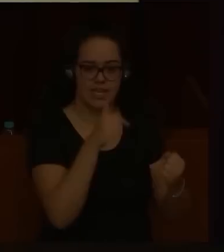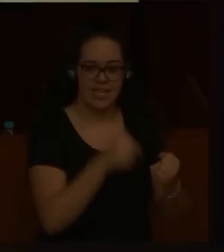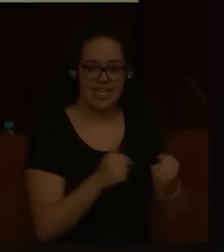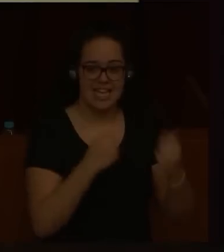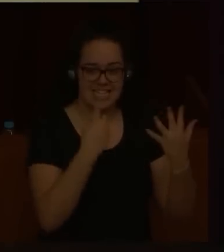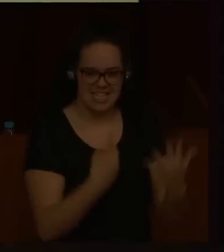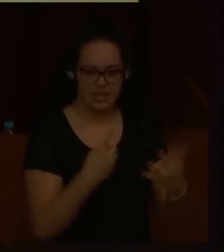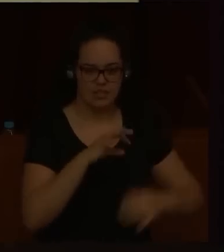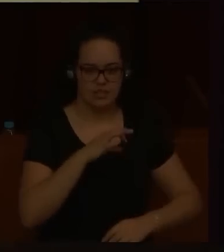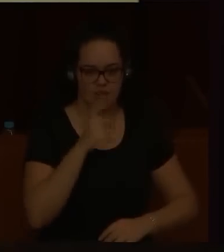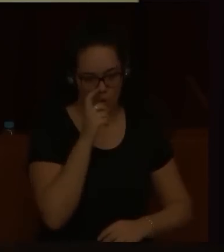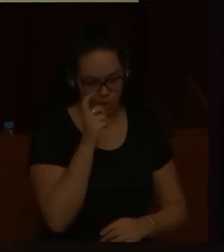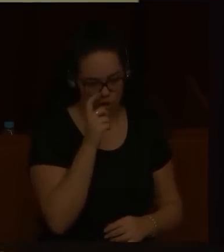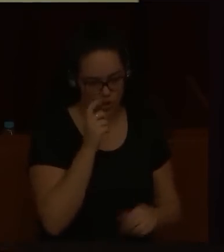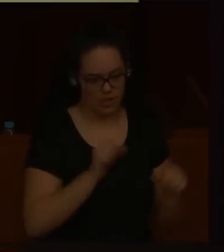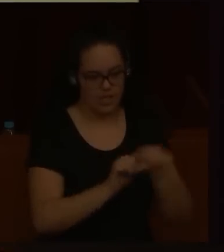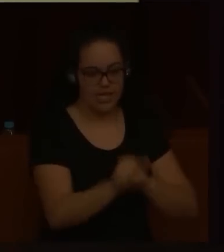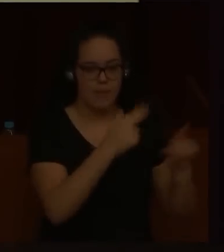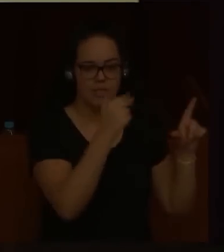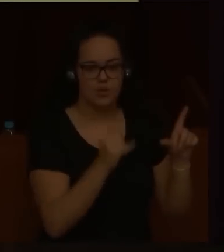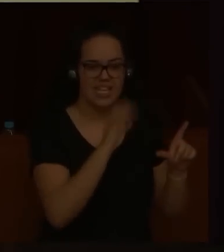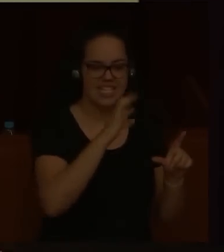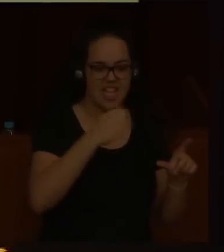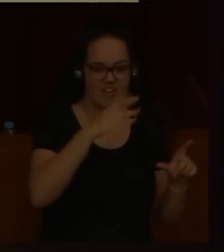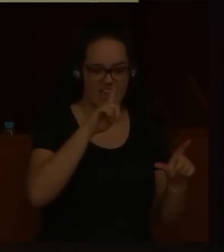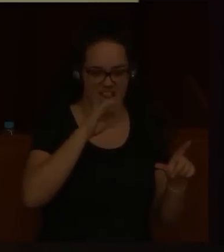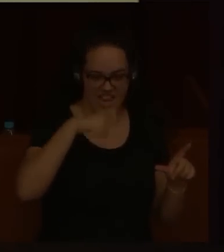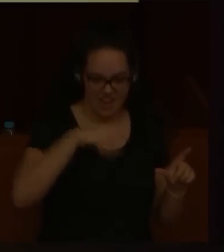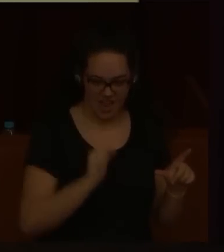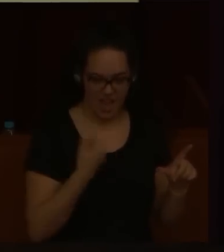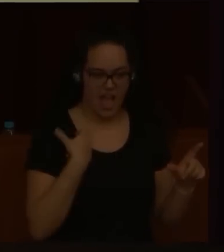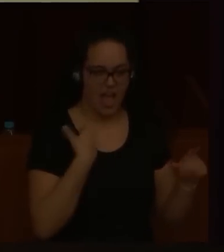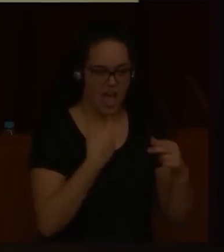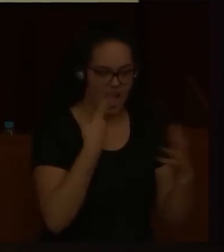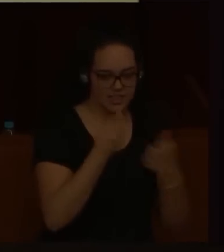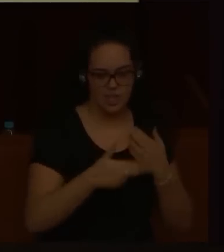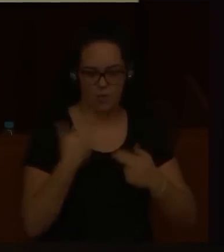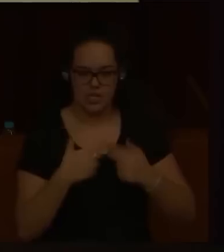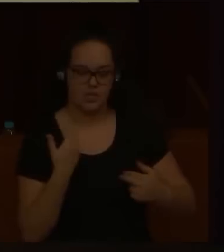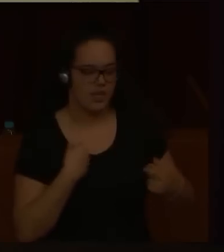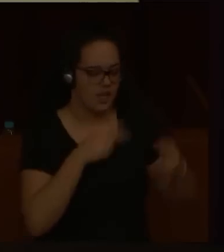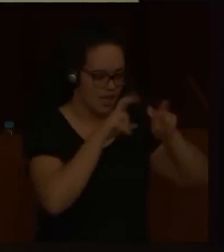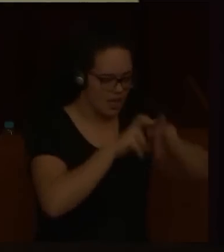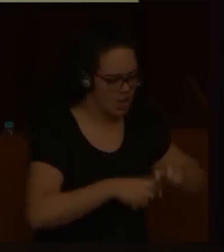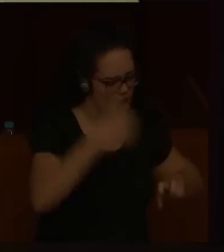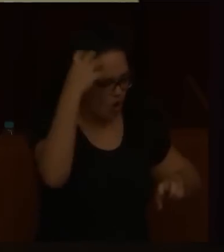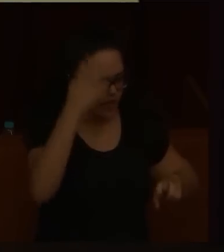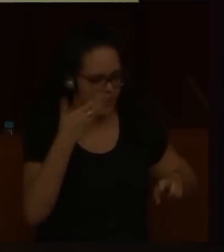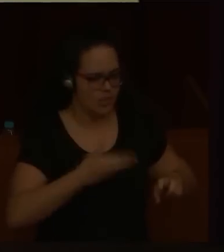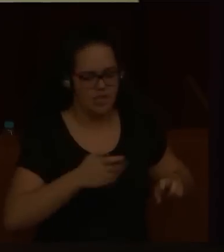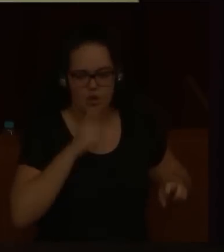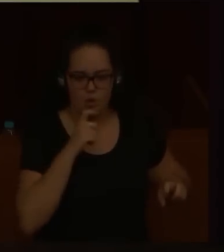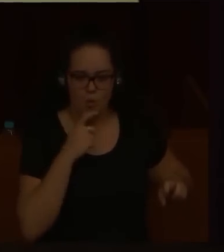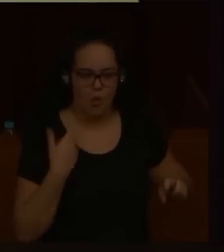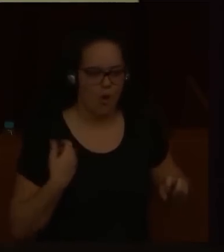con un discurso acerca de la pintura isabelina, arte y política, en el que analizó en profundidad el papel de la corona en la labor de